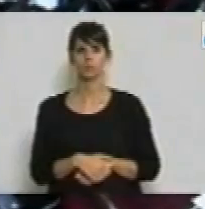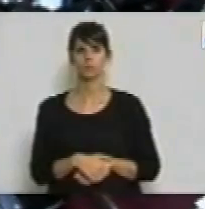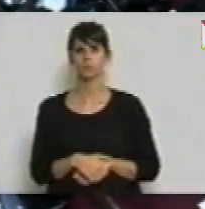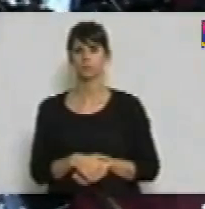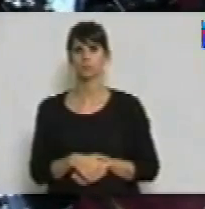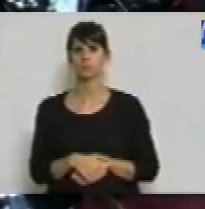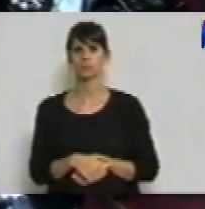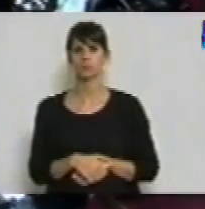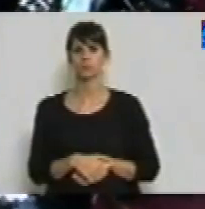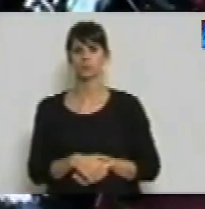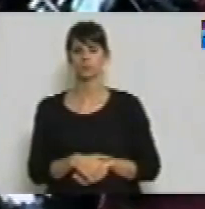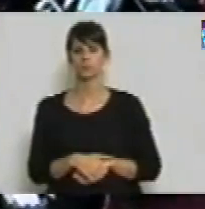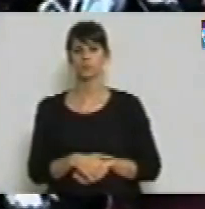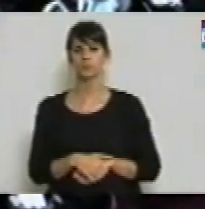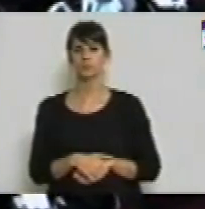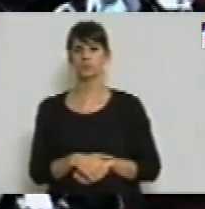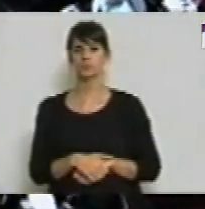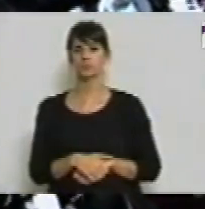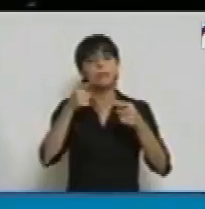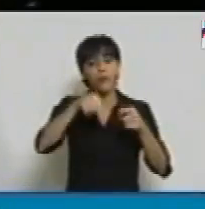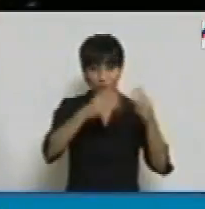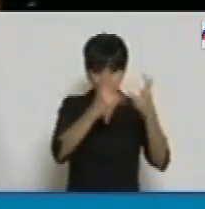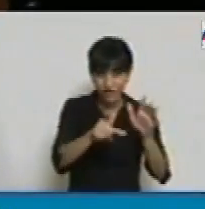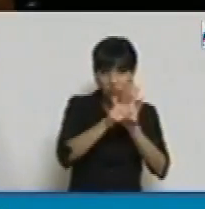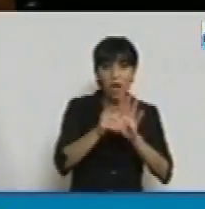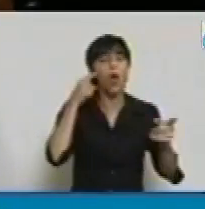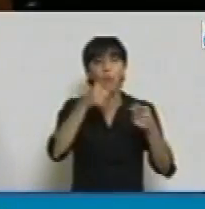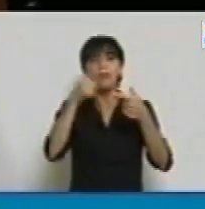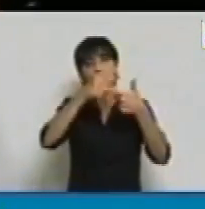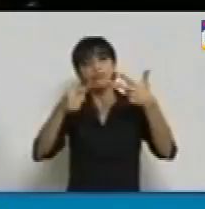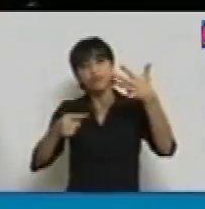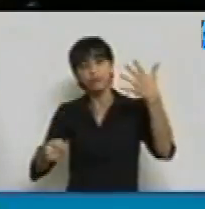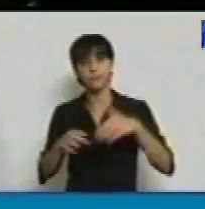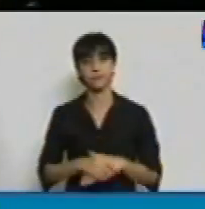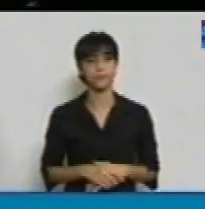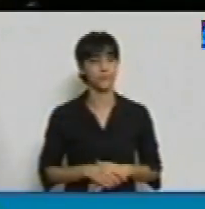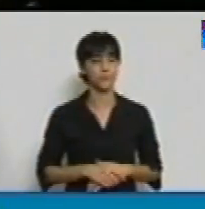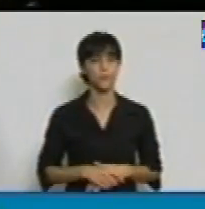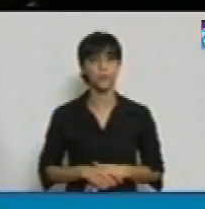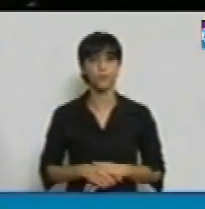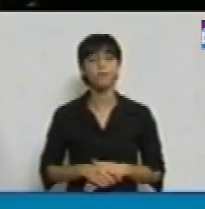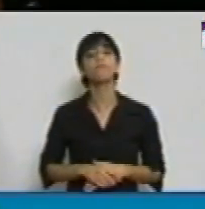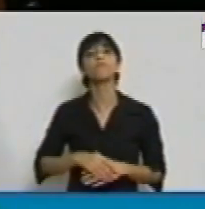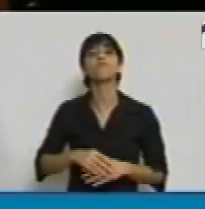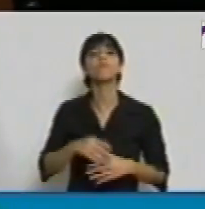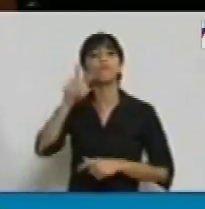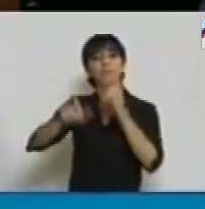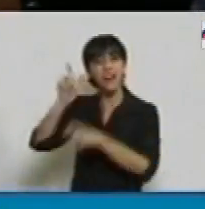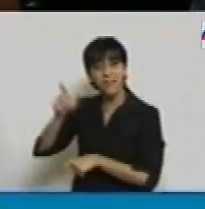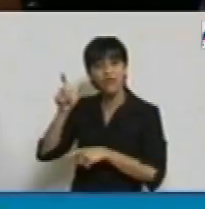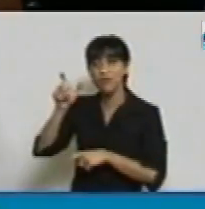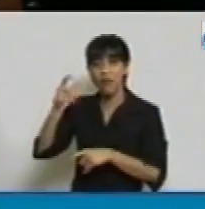¿Cuáles son los objetivos de este proyecto de ley? Cuidar del bolsillo a los argentinos,